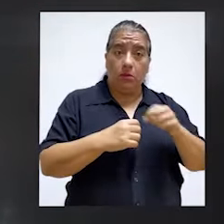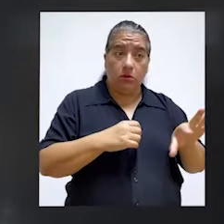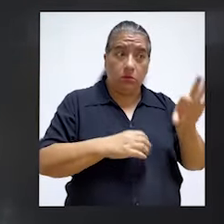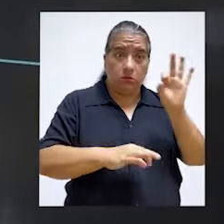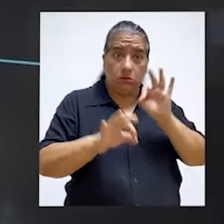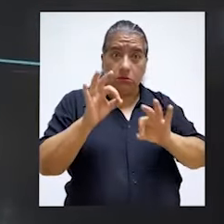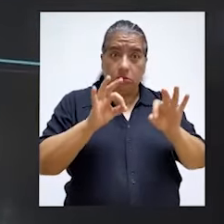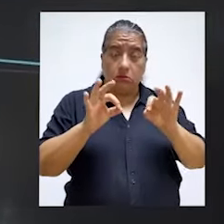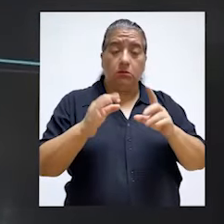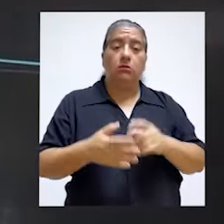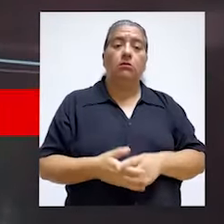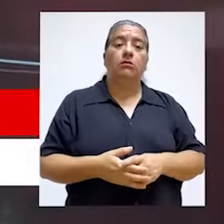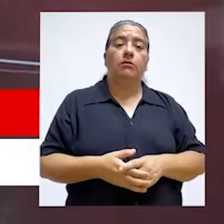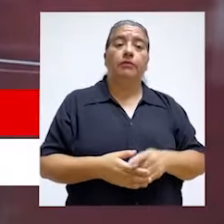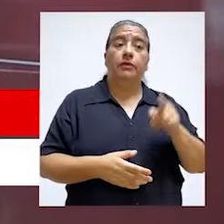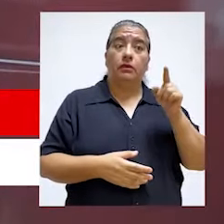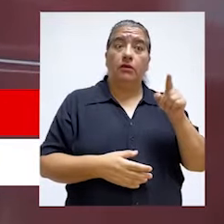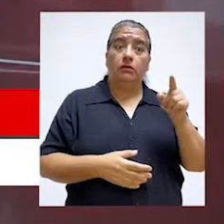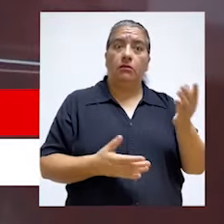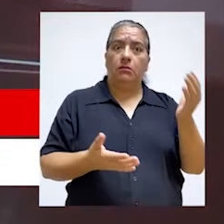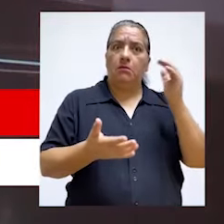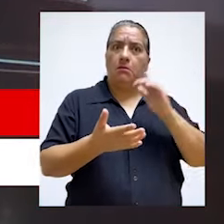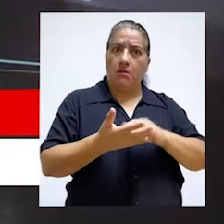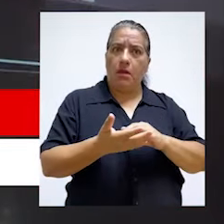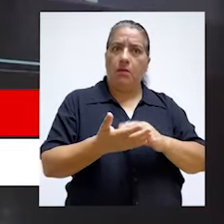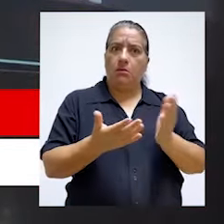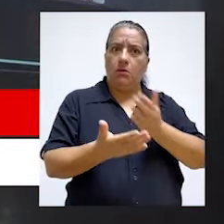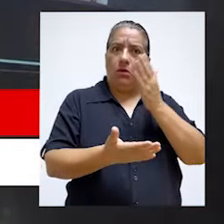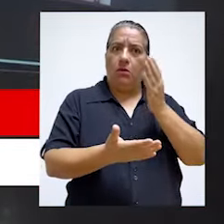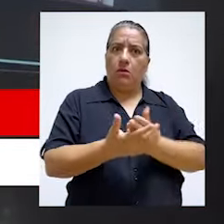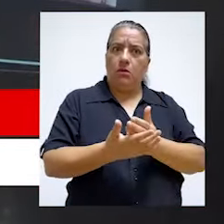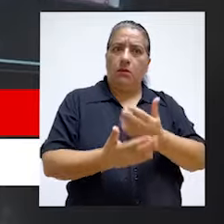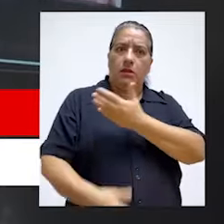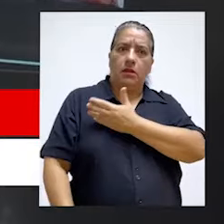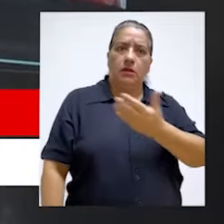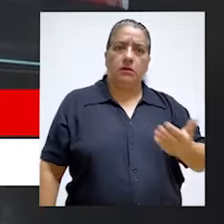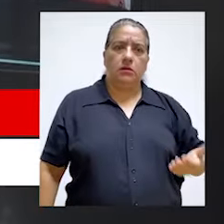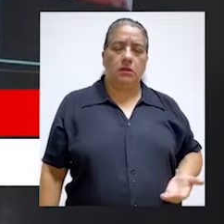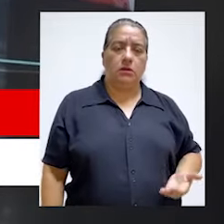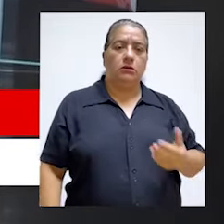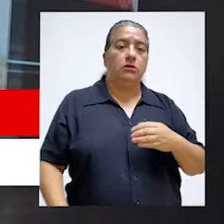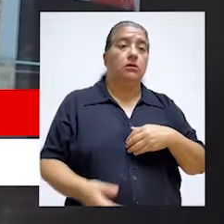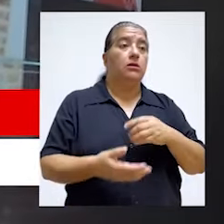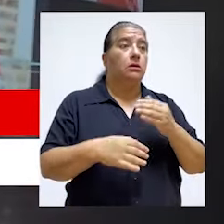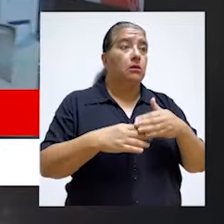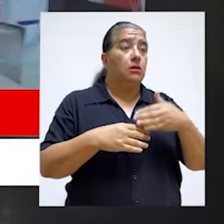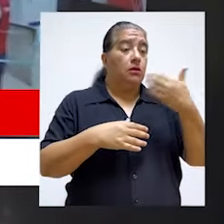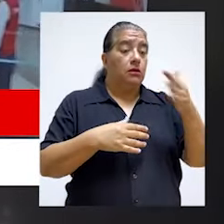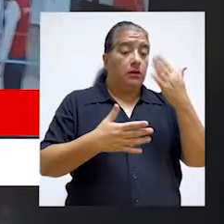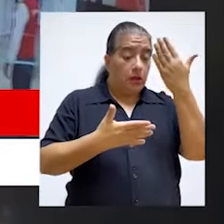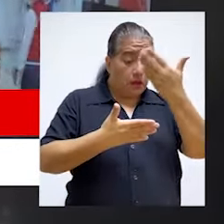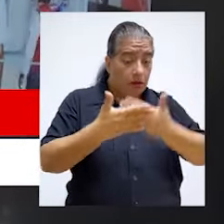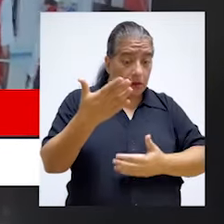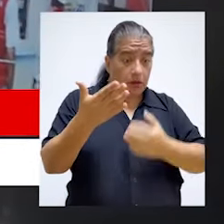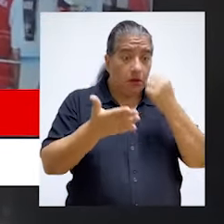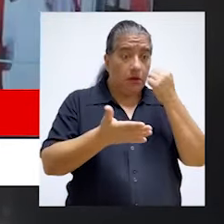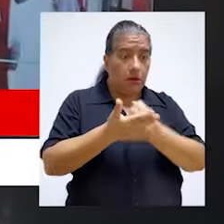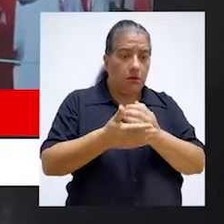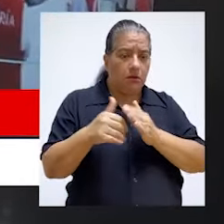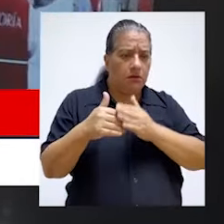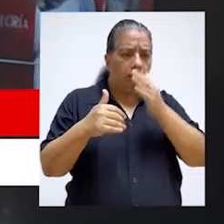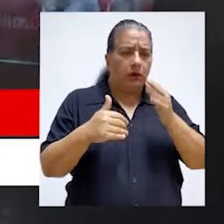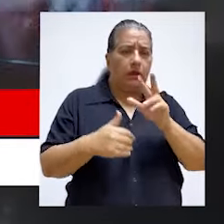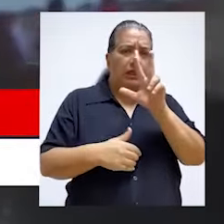que se declara viable, tiene tres años para iniciar su ejecución. Obviamente, sin iniciar en ese tiempo, todos los estudios